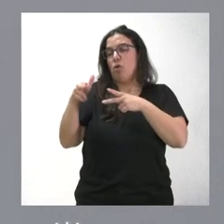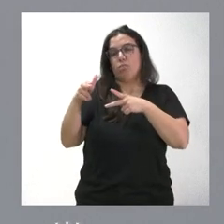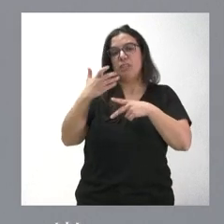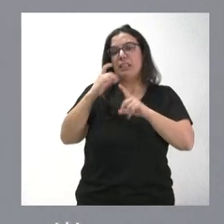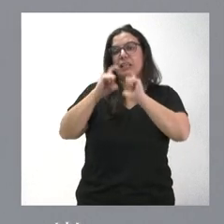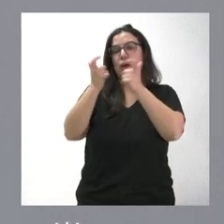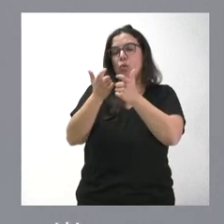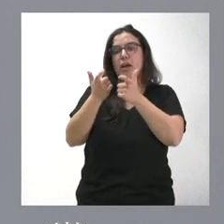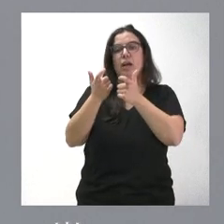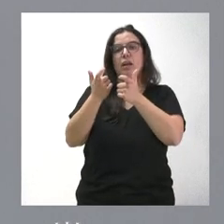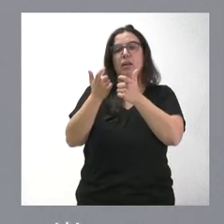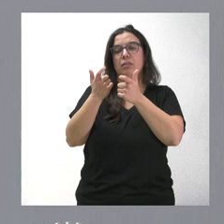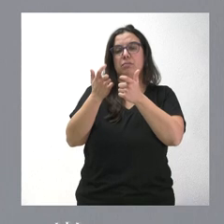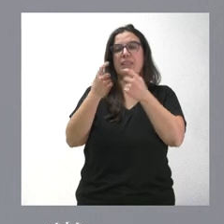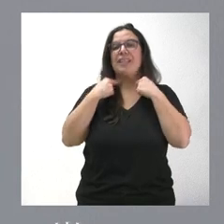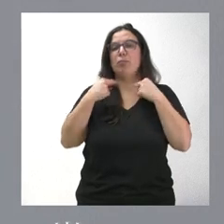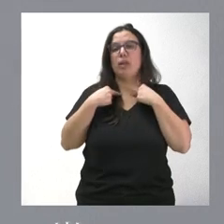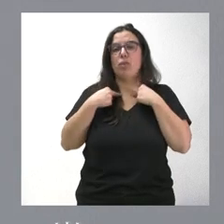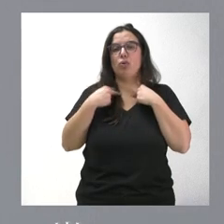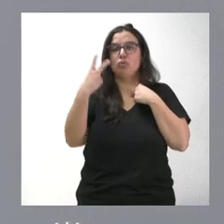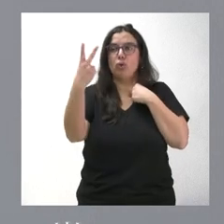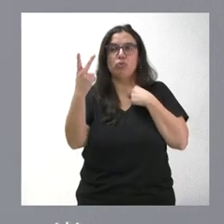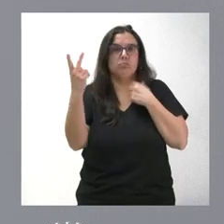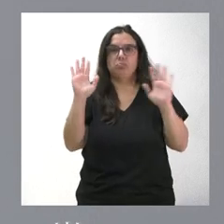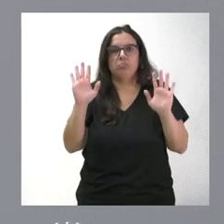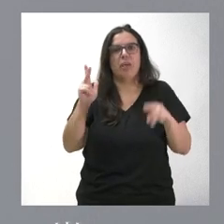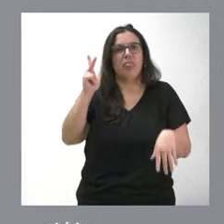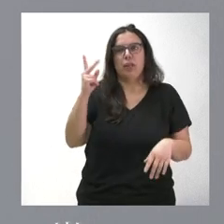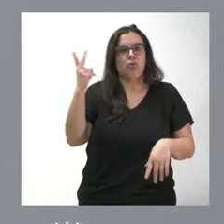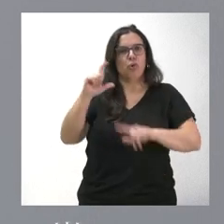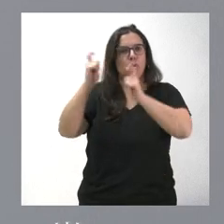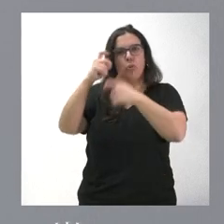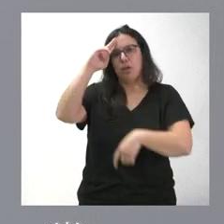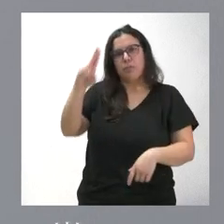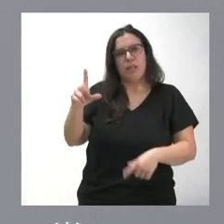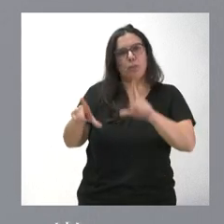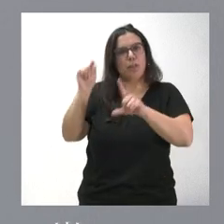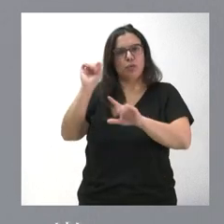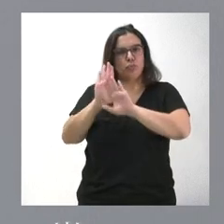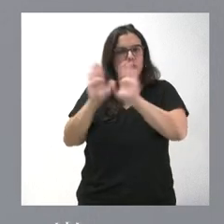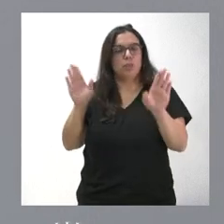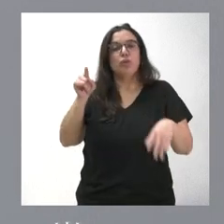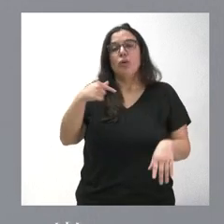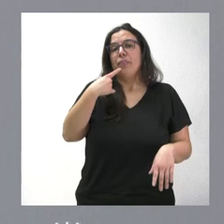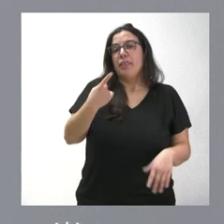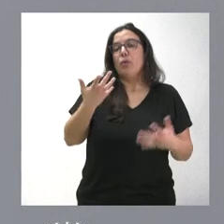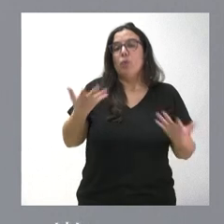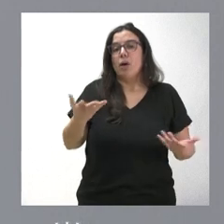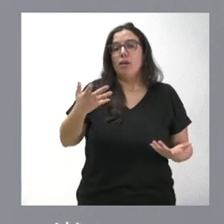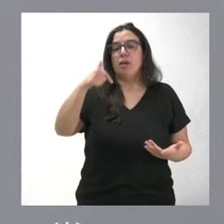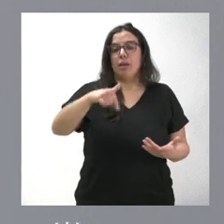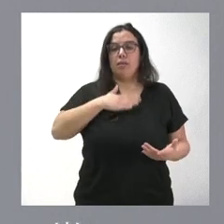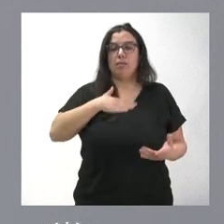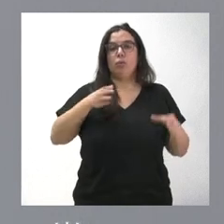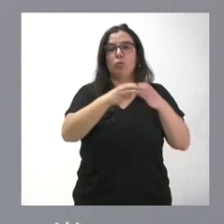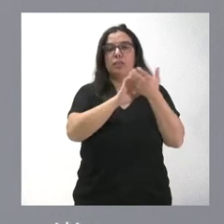respecto de dos diputados que tienen derecho a reunirse y respetamos esa decisión de reunirse. Yo le puedo decir lo que hacemos de la Junta de